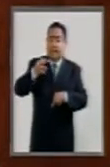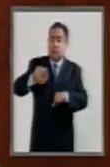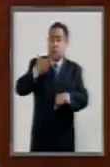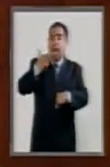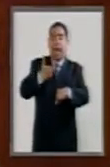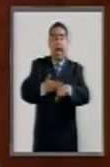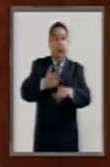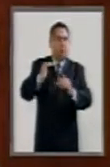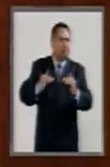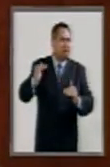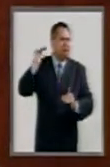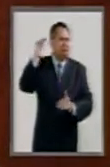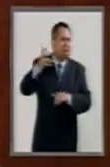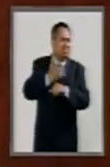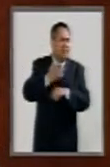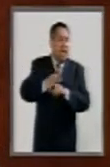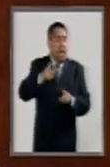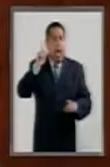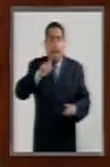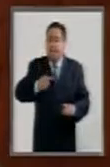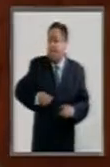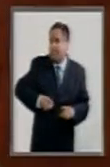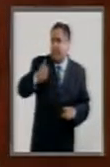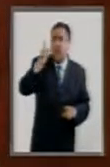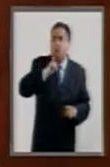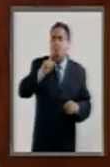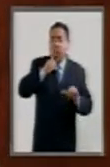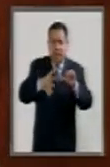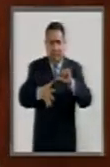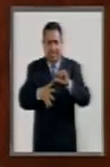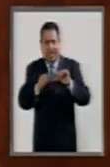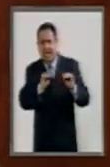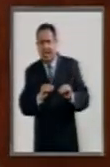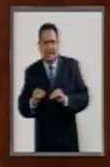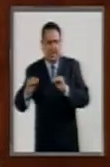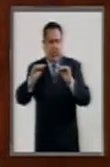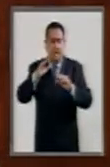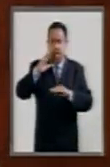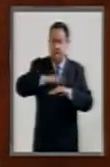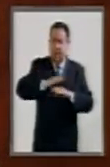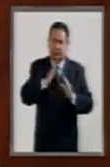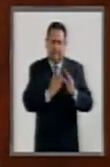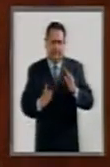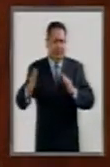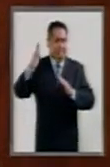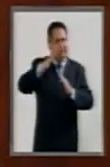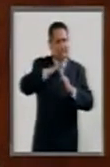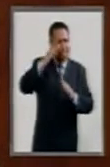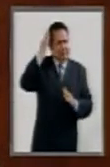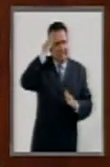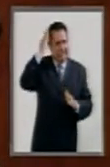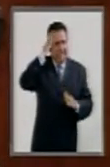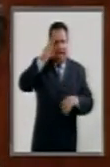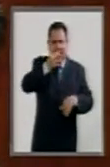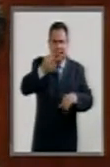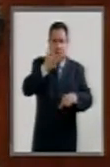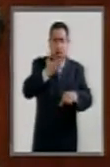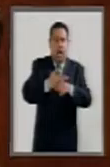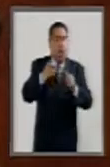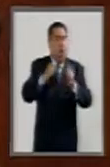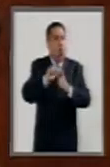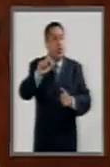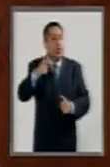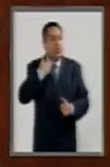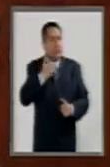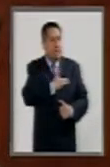convirtiéndose en la primer mujer latina que ocupó el más alto rango de la administración del presidente